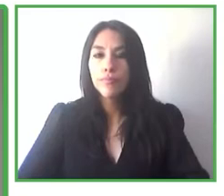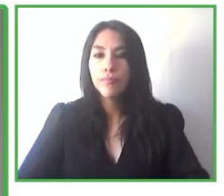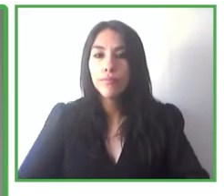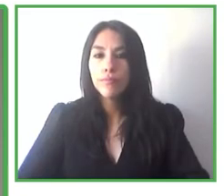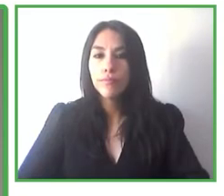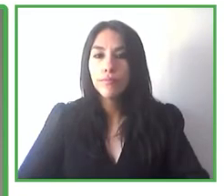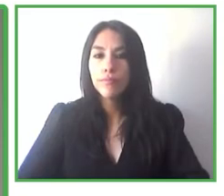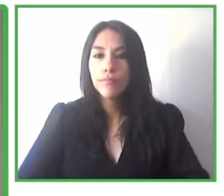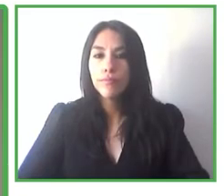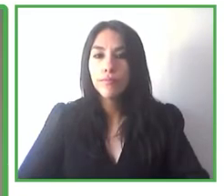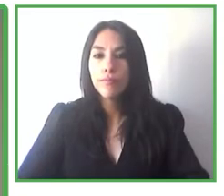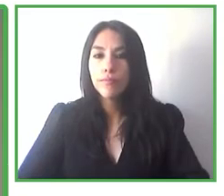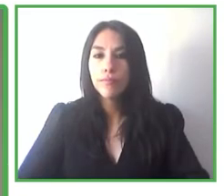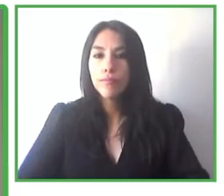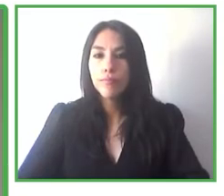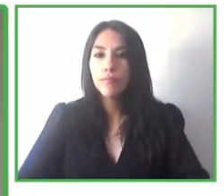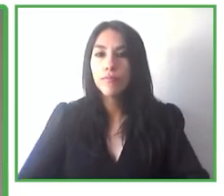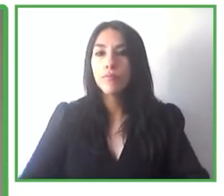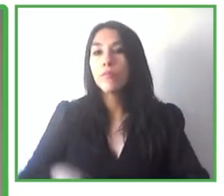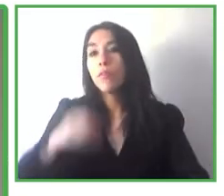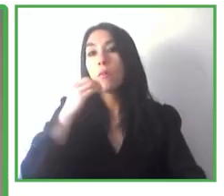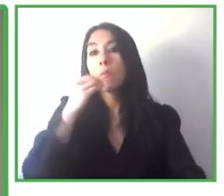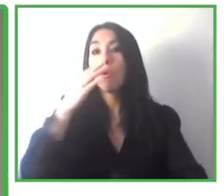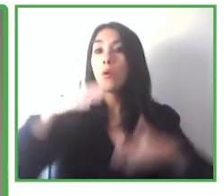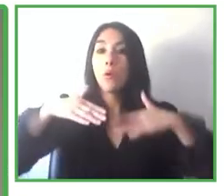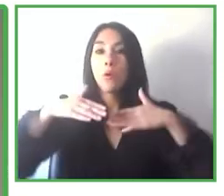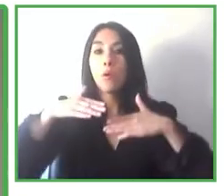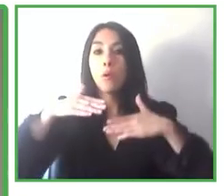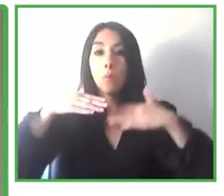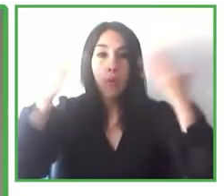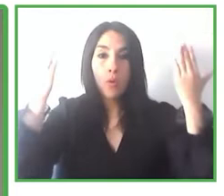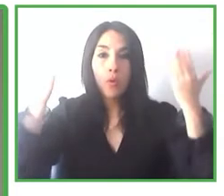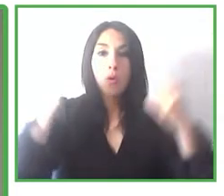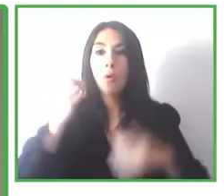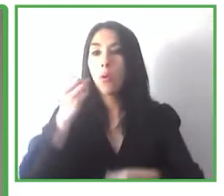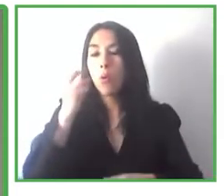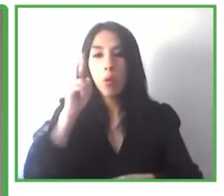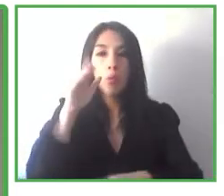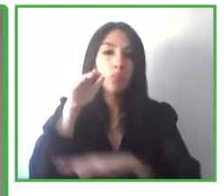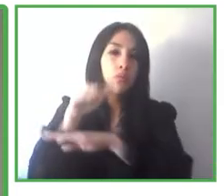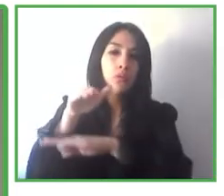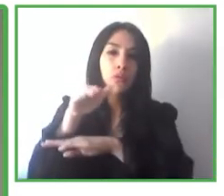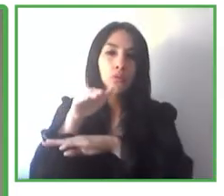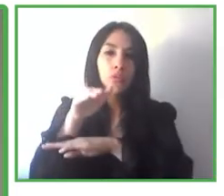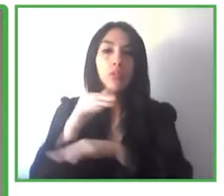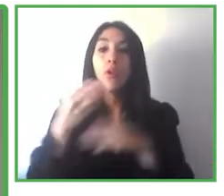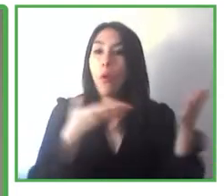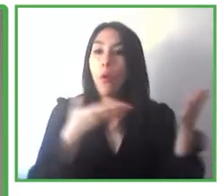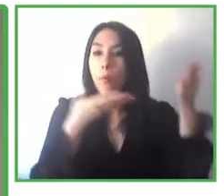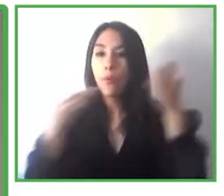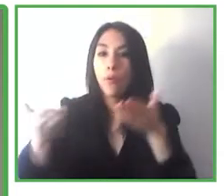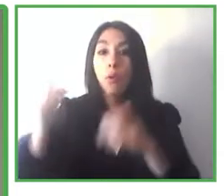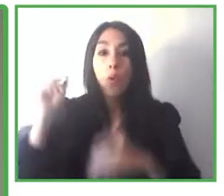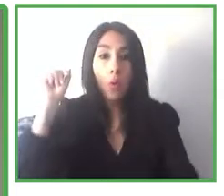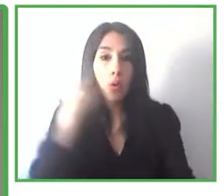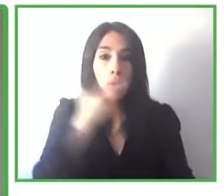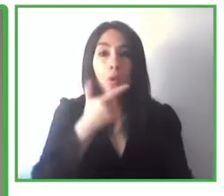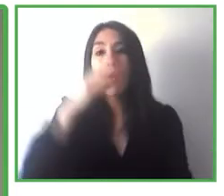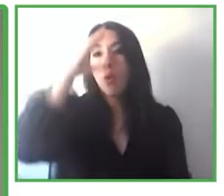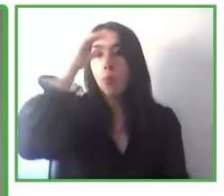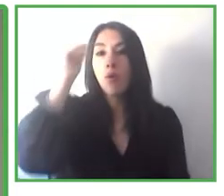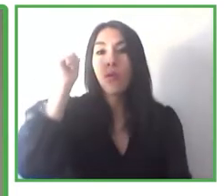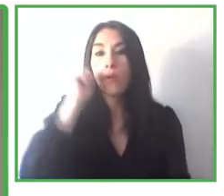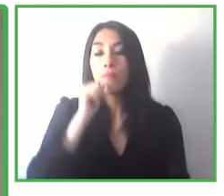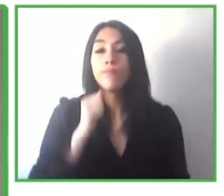Buenos días o buenas tardes, bienvenidos todos y todas a esta sesión en la